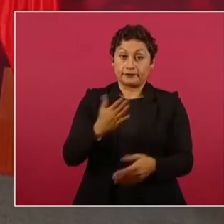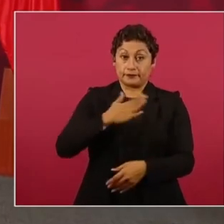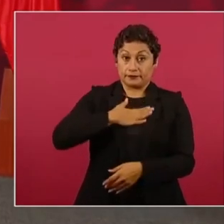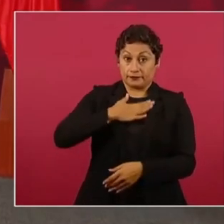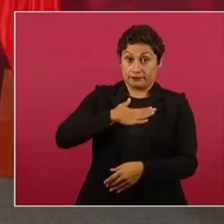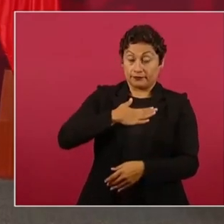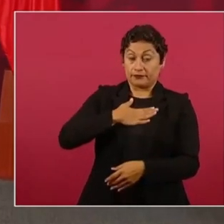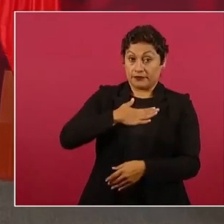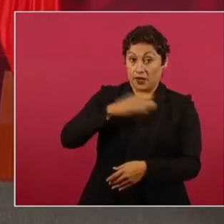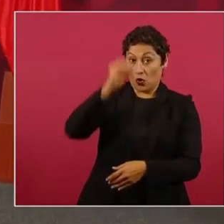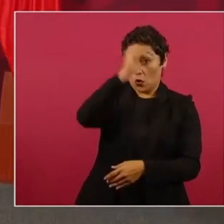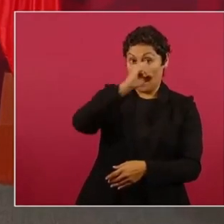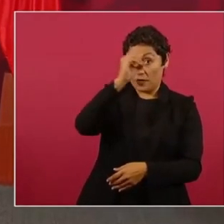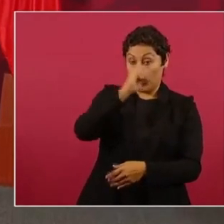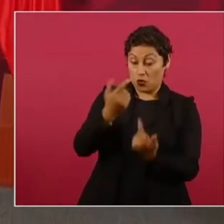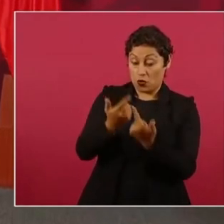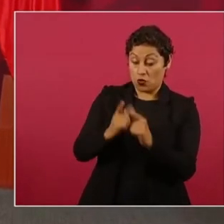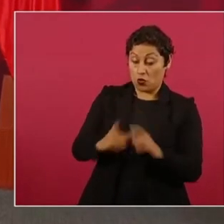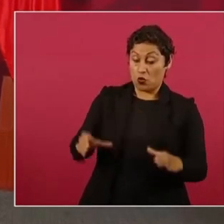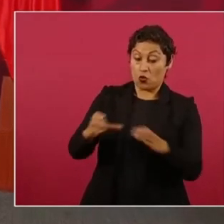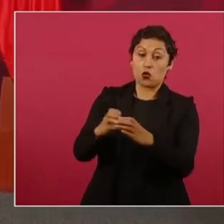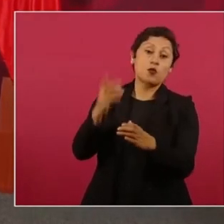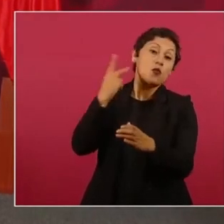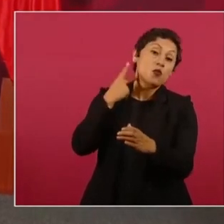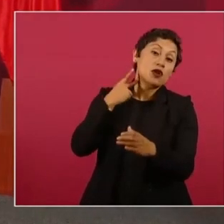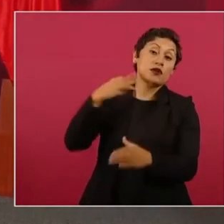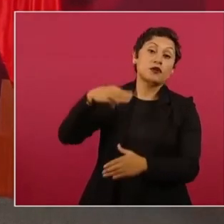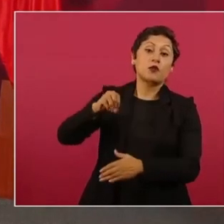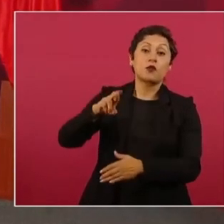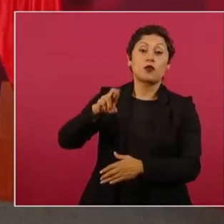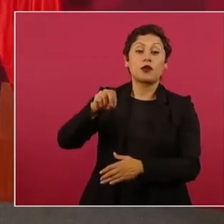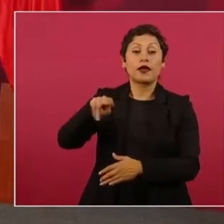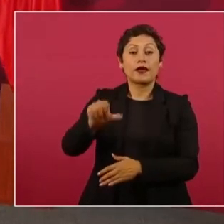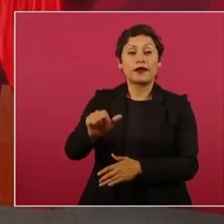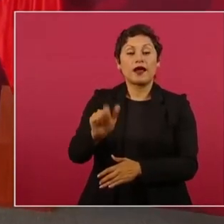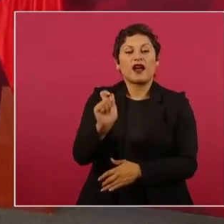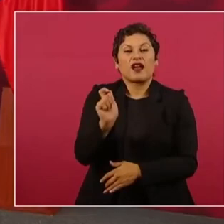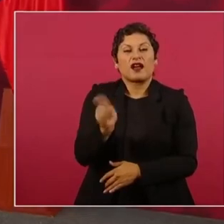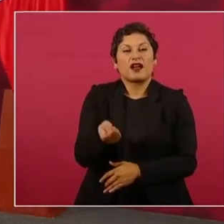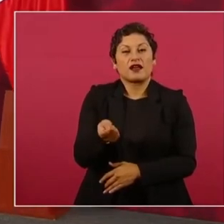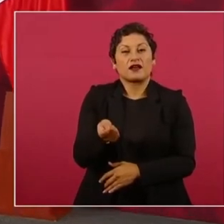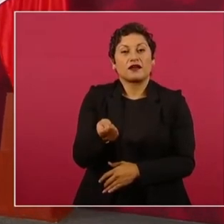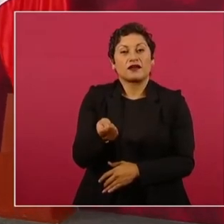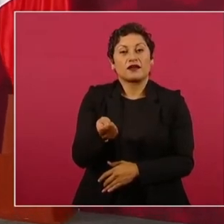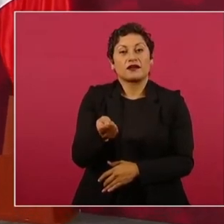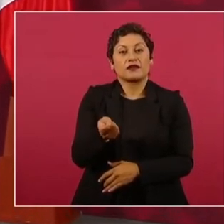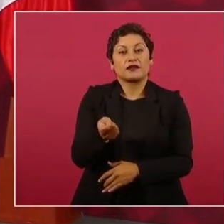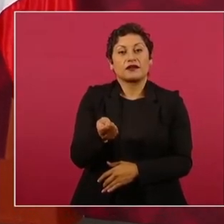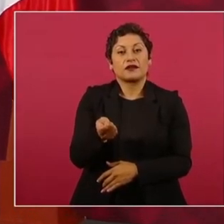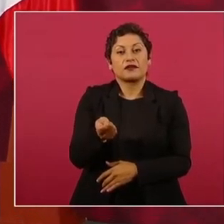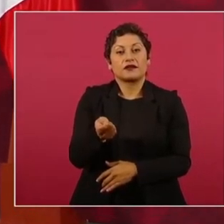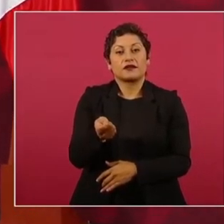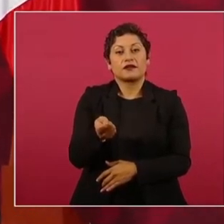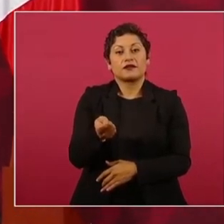es de que hay